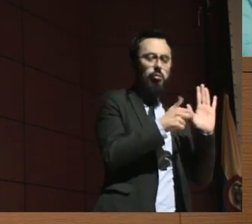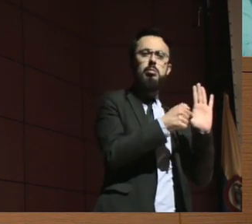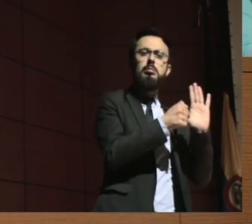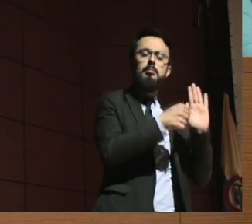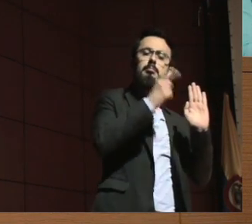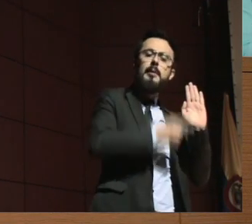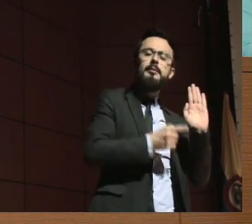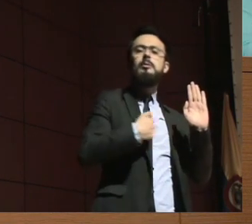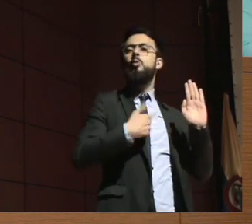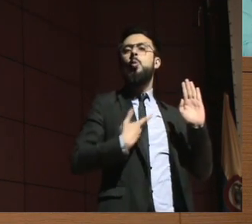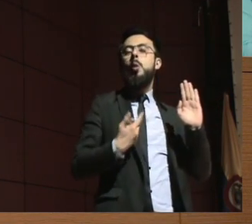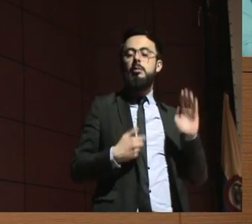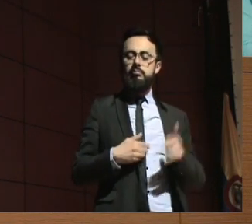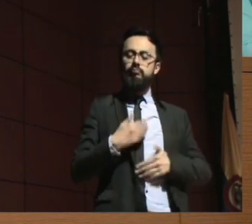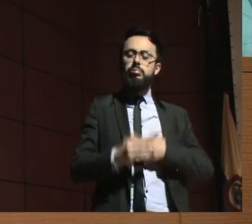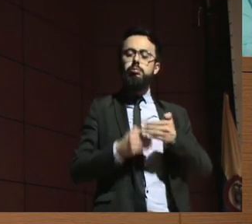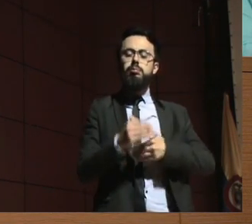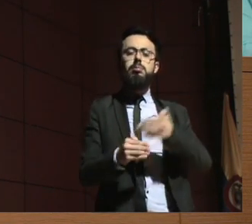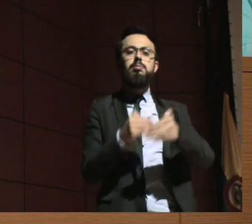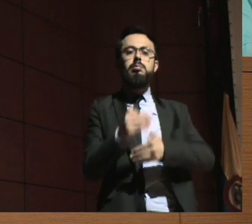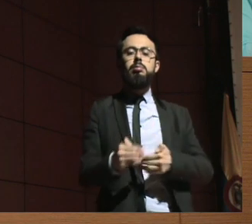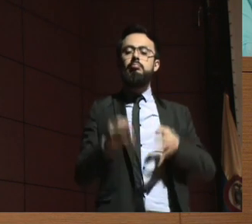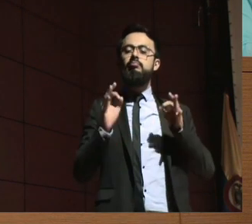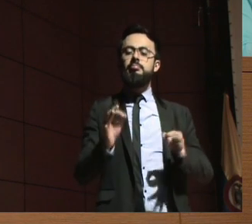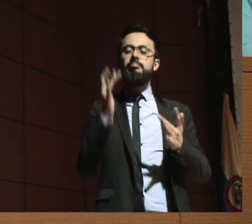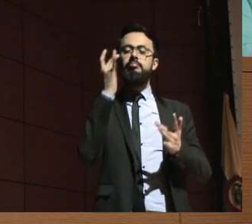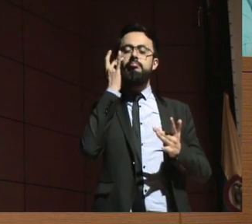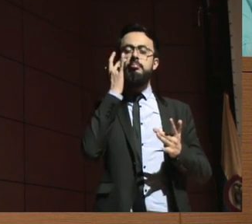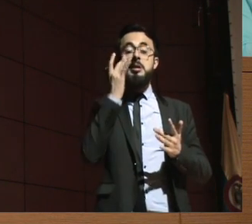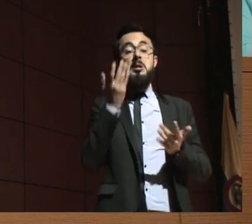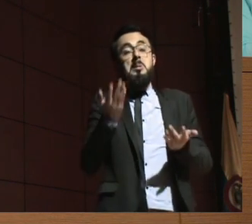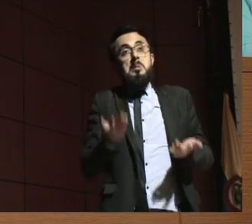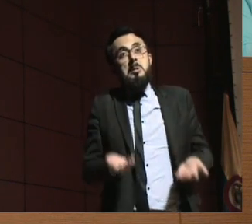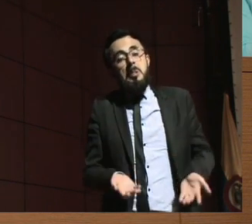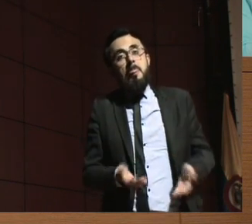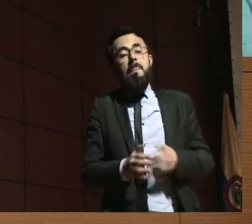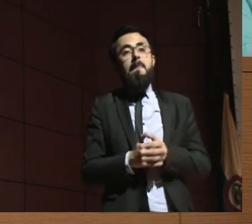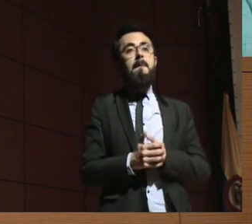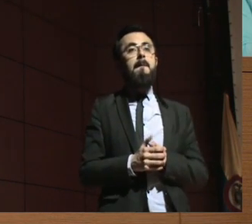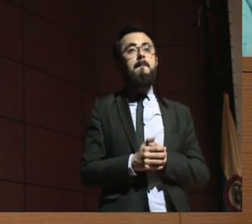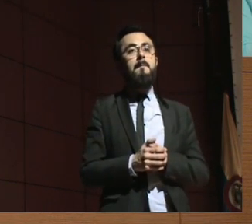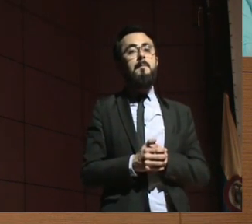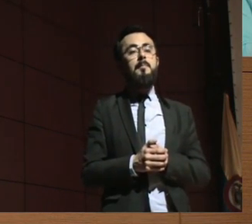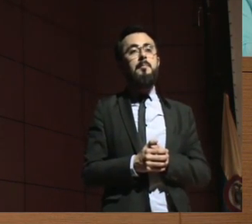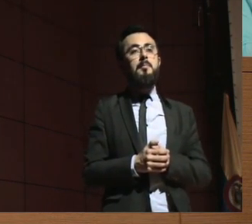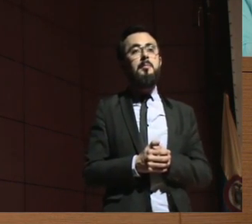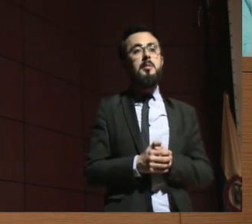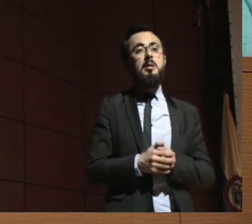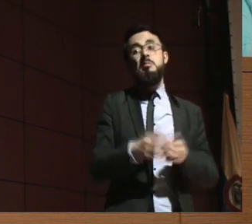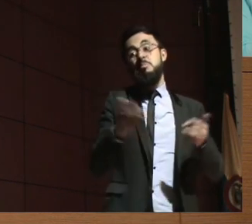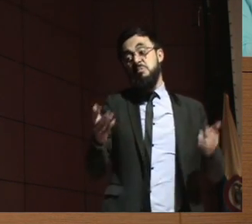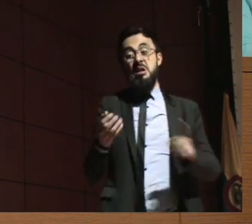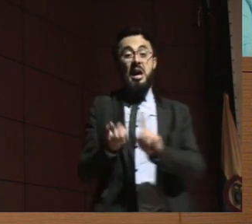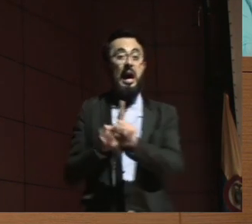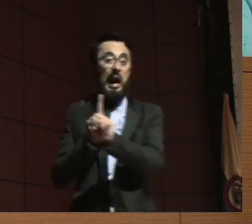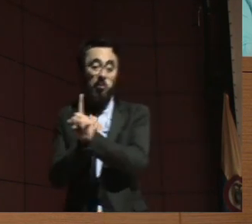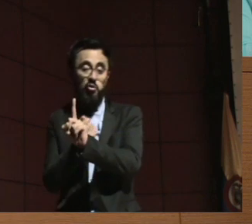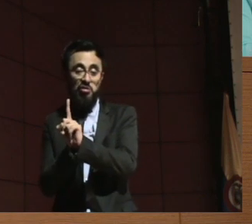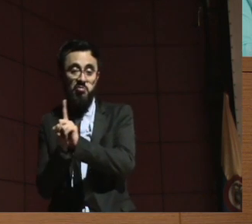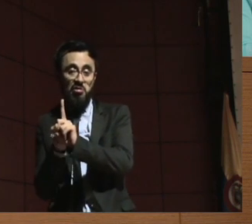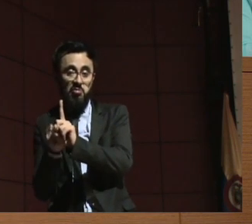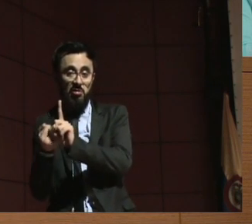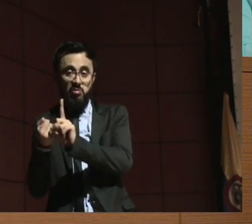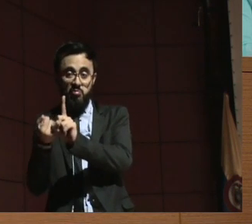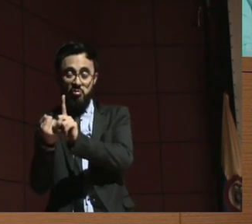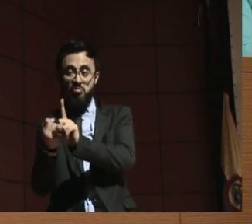Si se va a realizar solo un proceso que tenga que ver con la implementación de apoyos, por